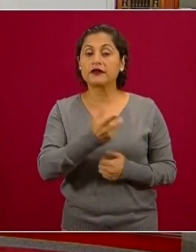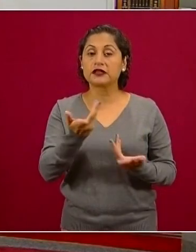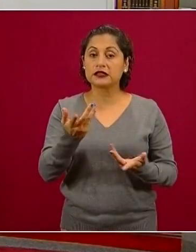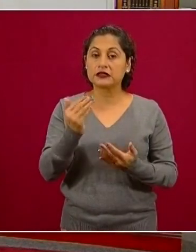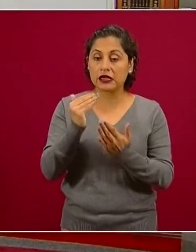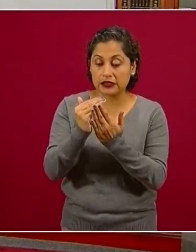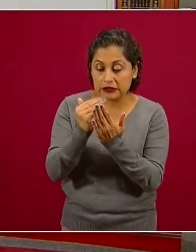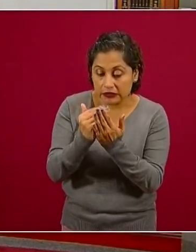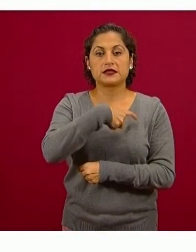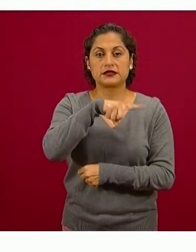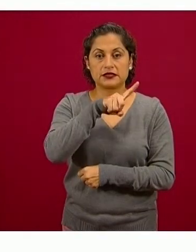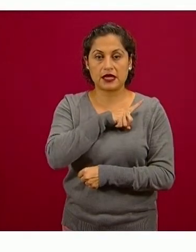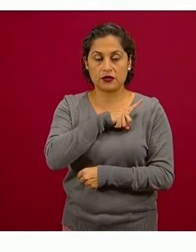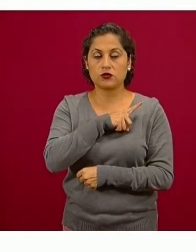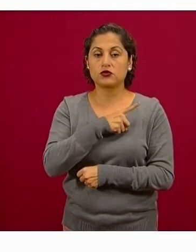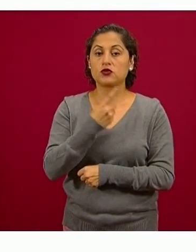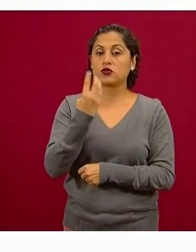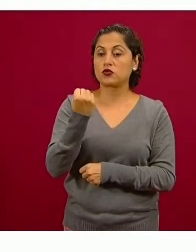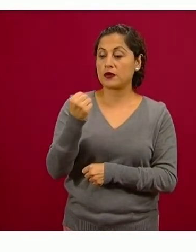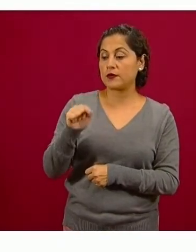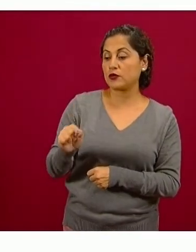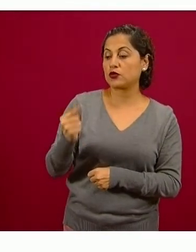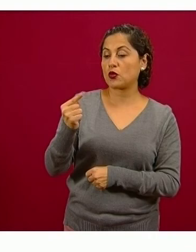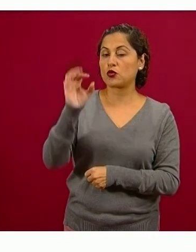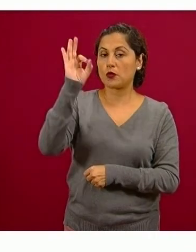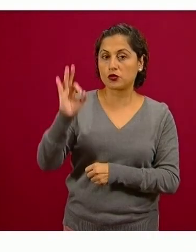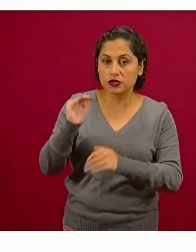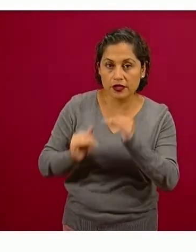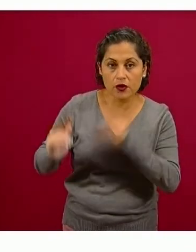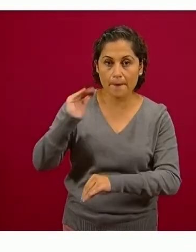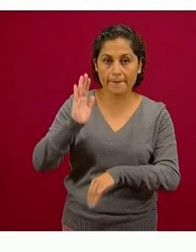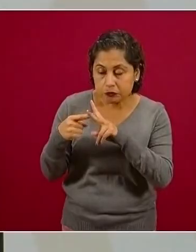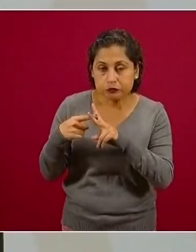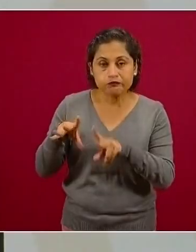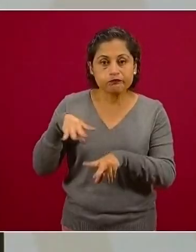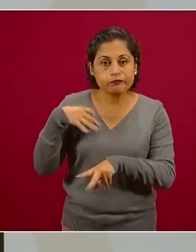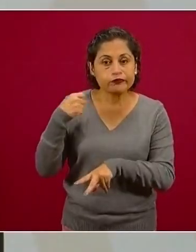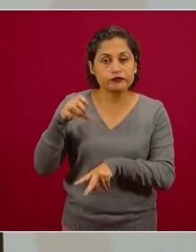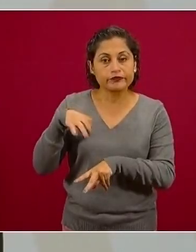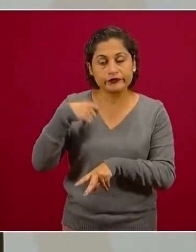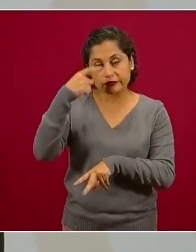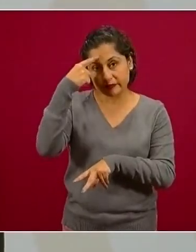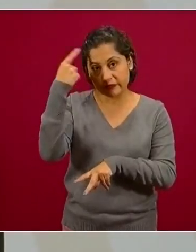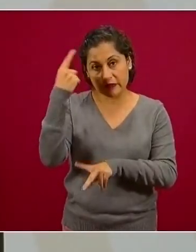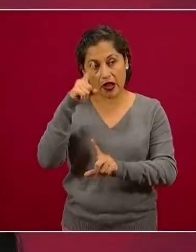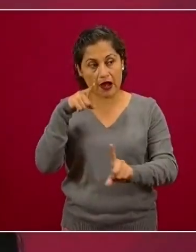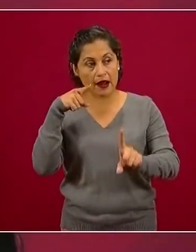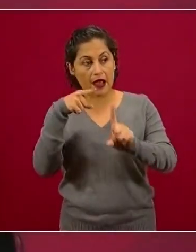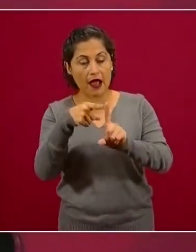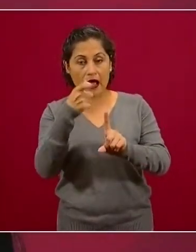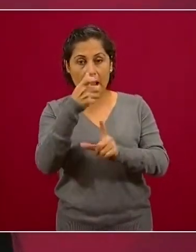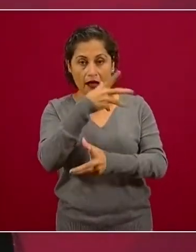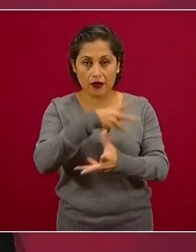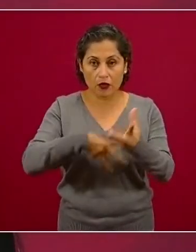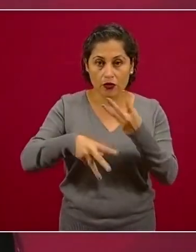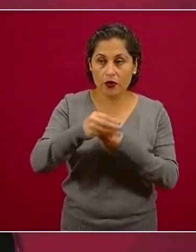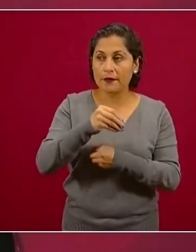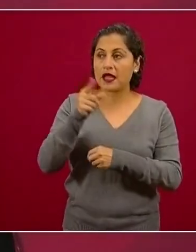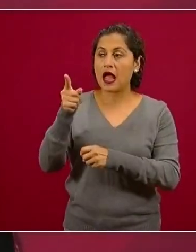y una inflación del 3%, que es la que espera el Banco de México, así como una tasa de interés del